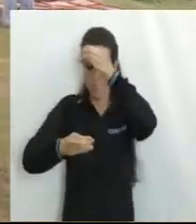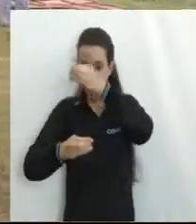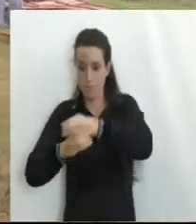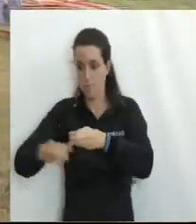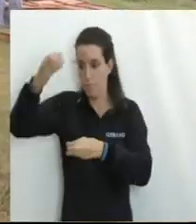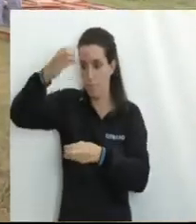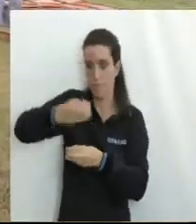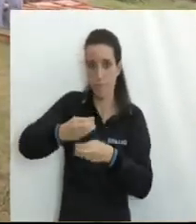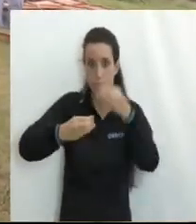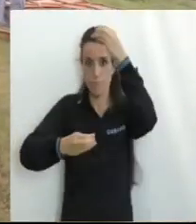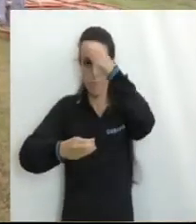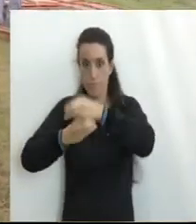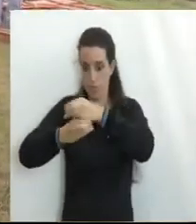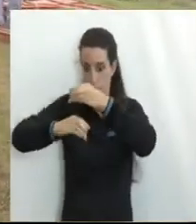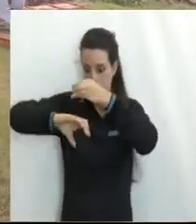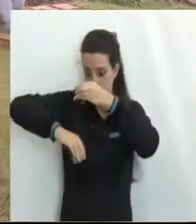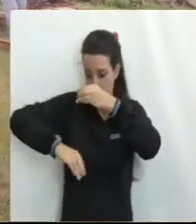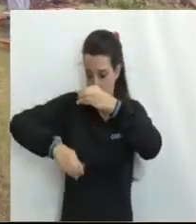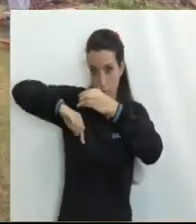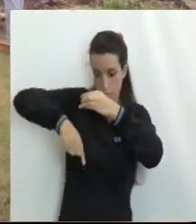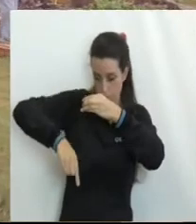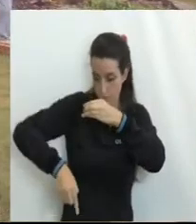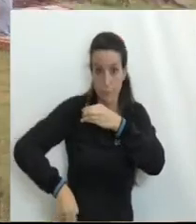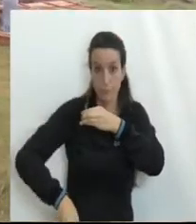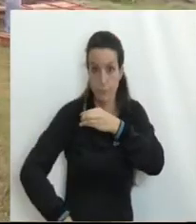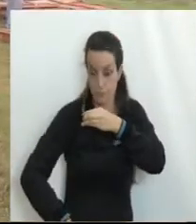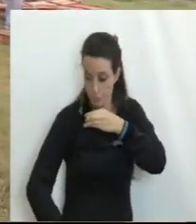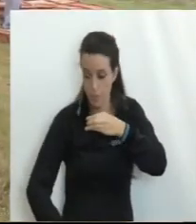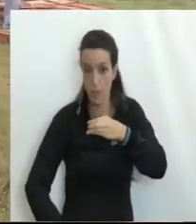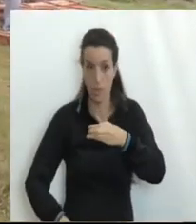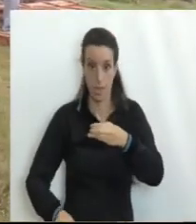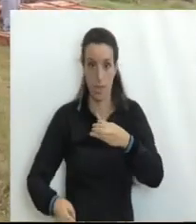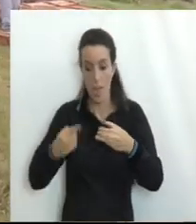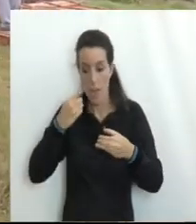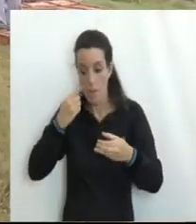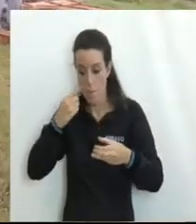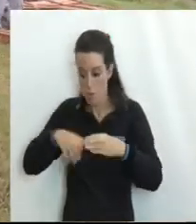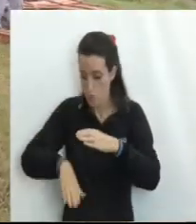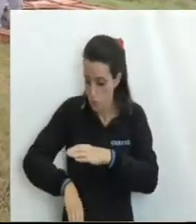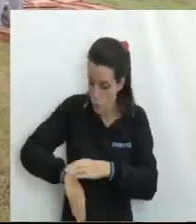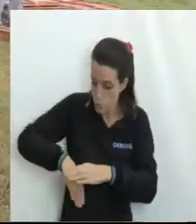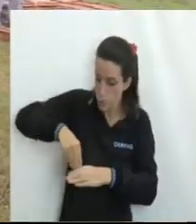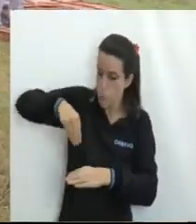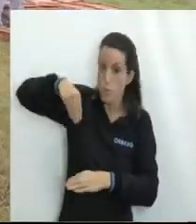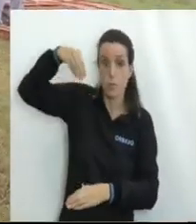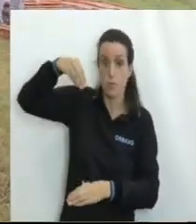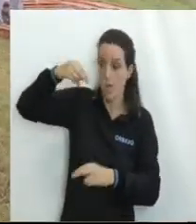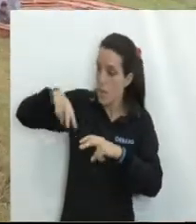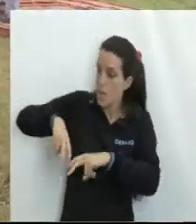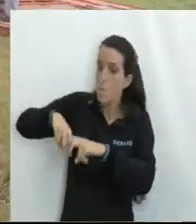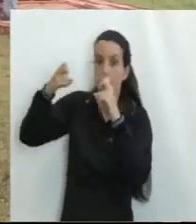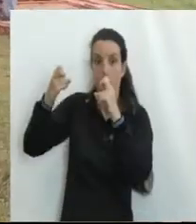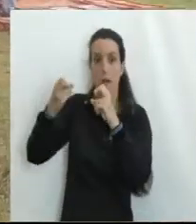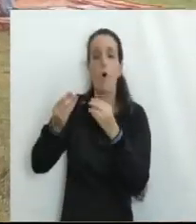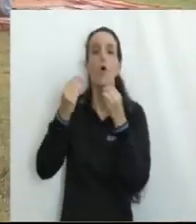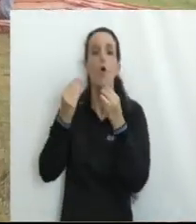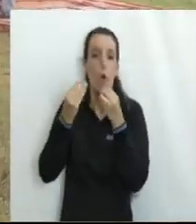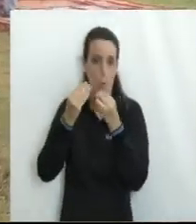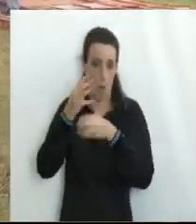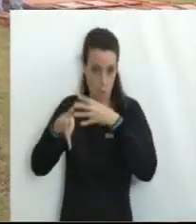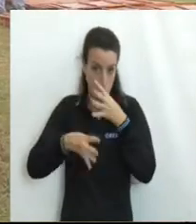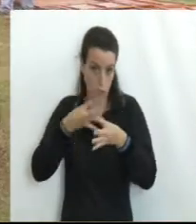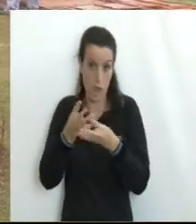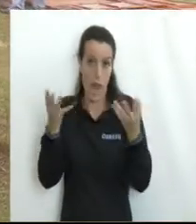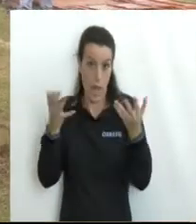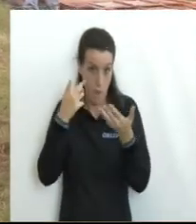en este caso 400 metros Ya vamos De cilindros de roca llamados testigos En este caso una arenisca Podrosa y permeable Que podría ser un buen